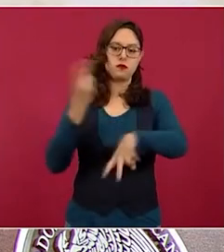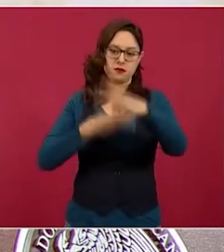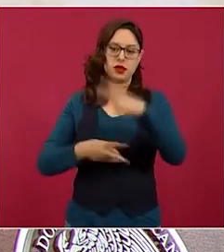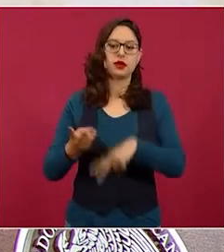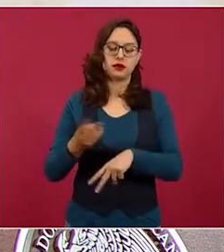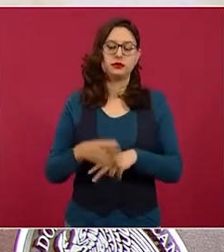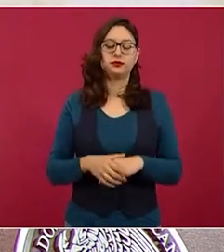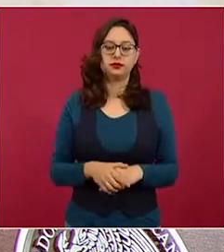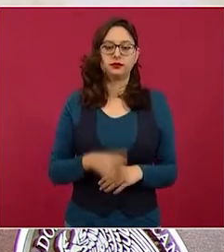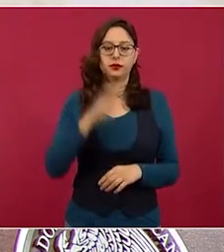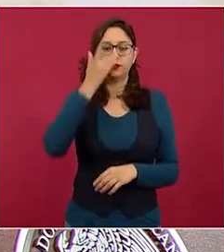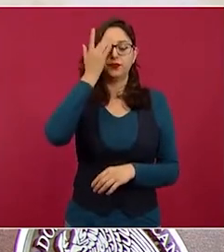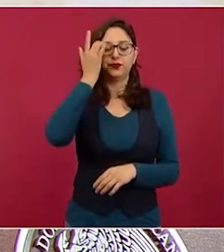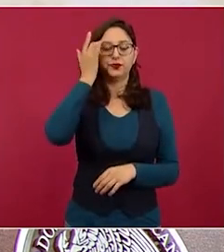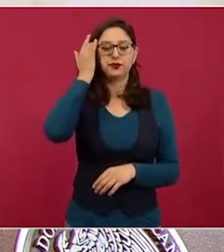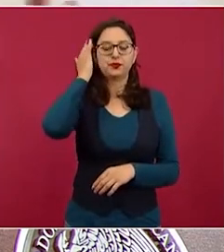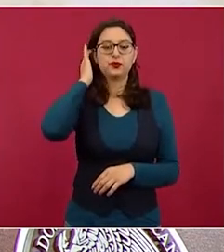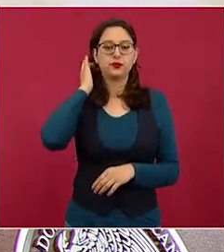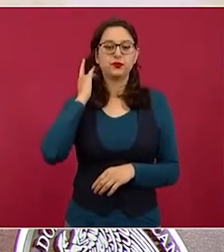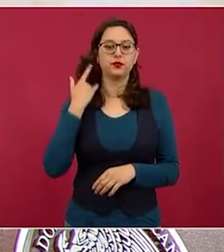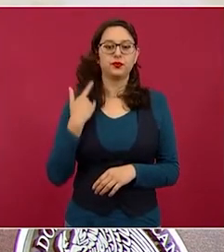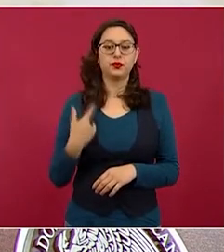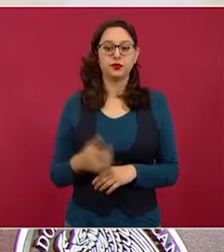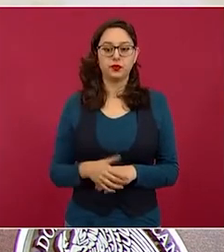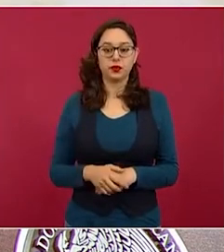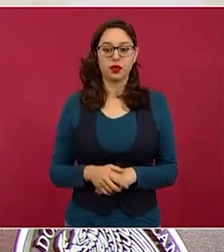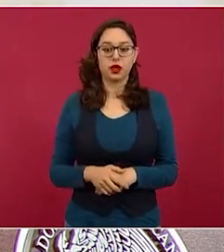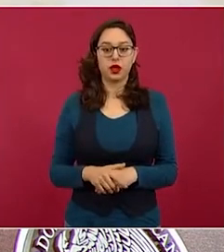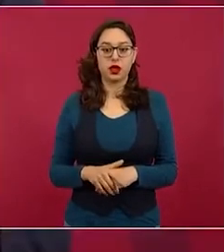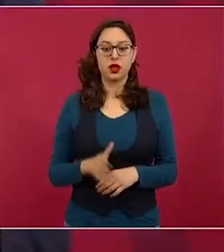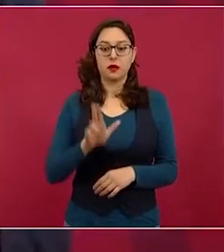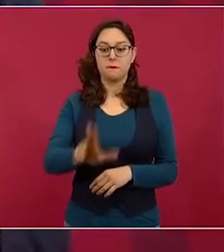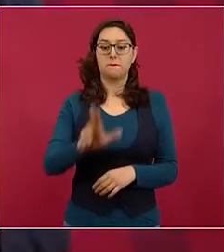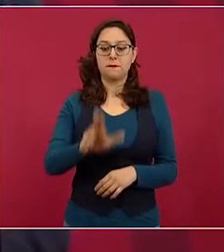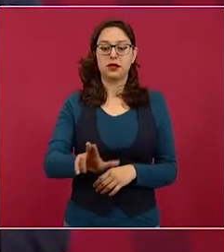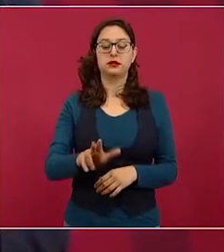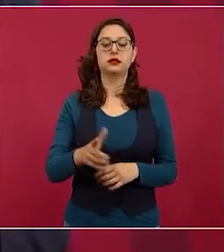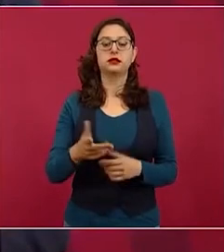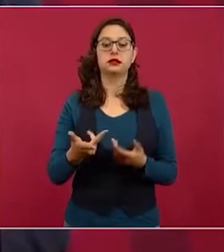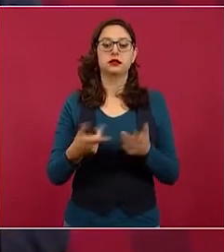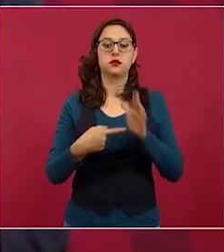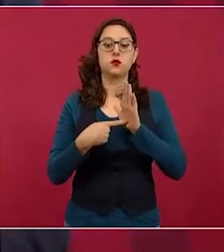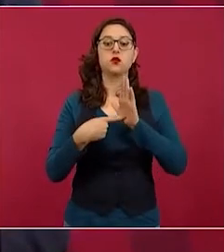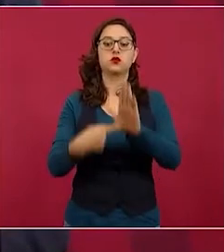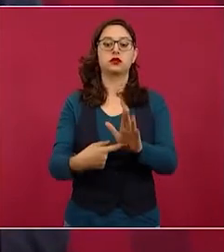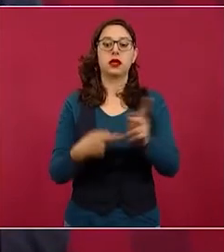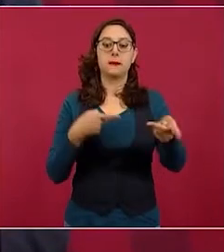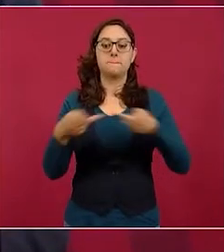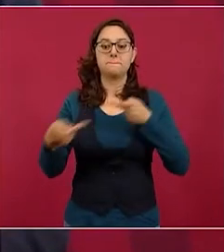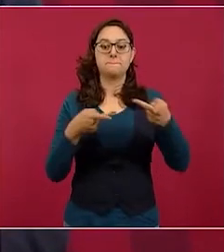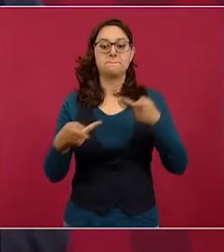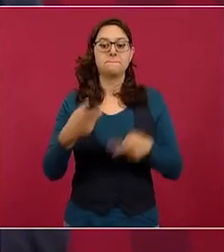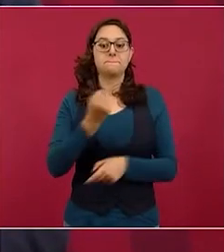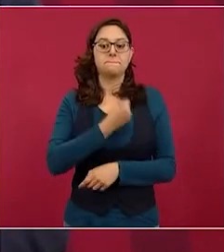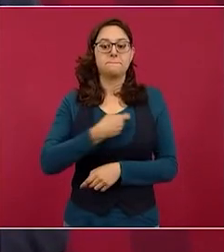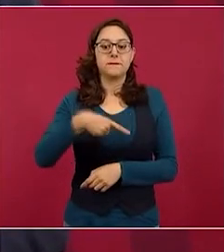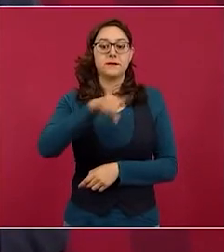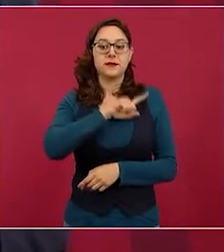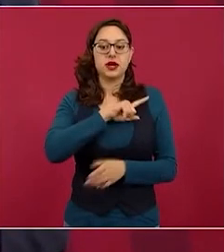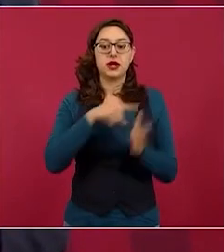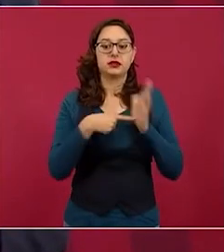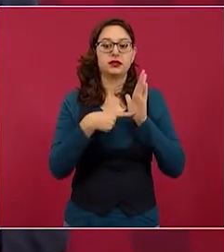porque vamos a presentar el plan de salud para los que no tienen